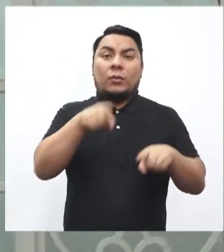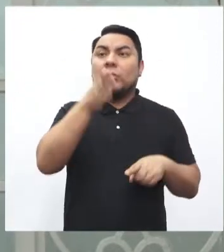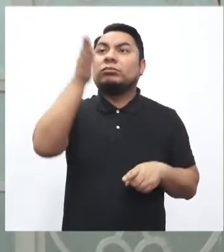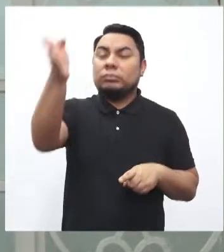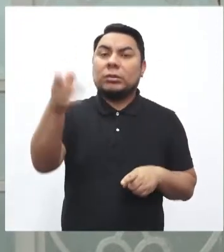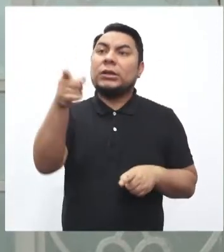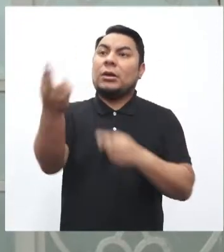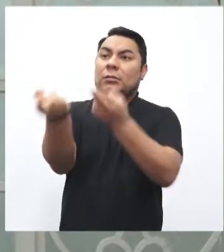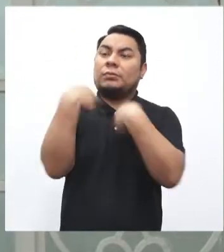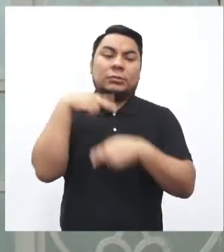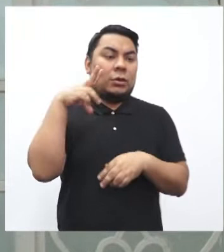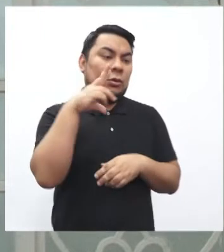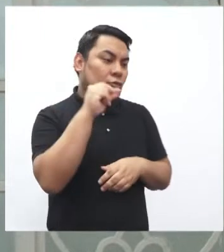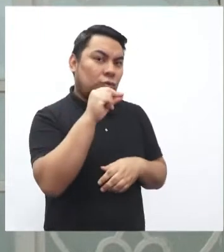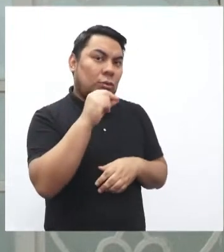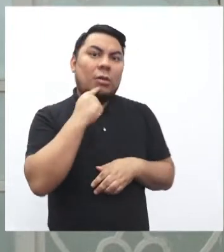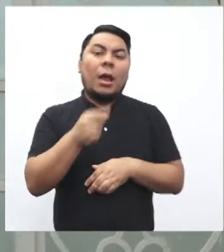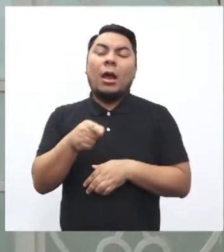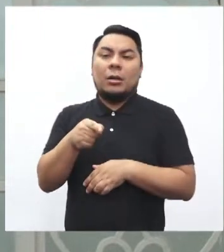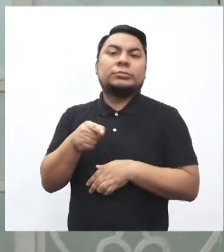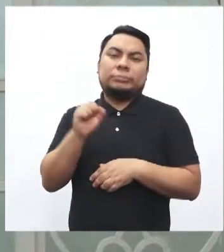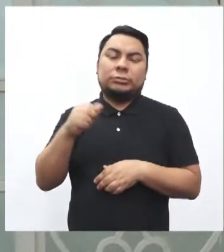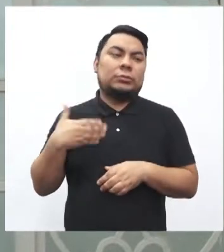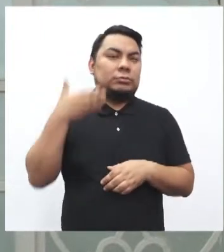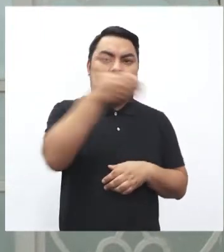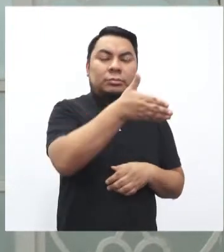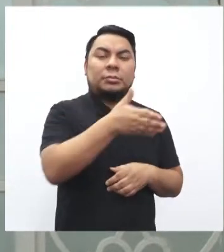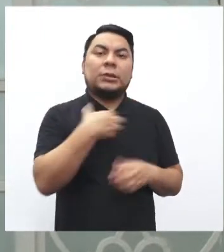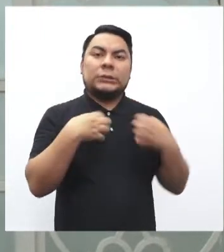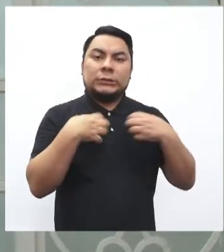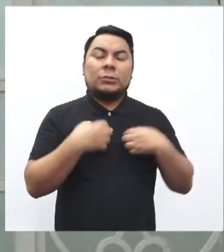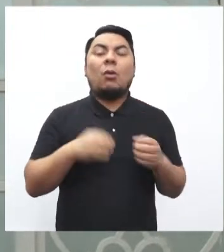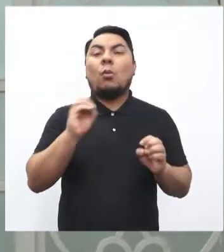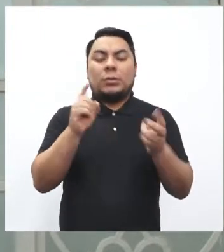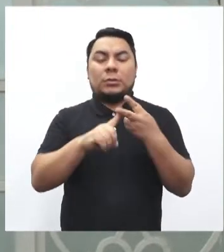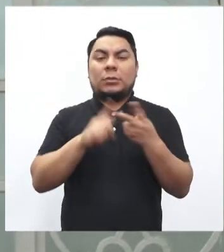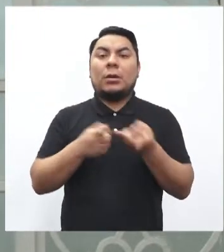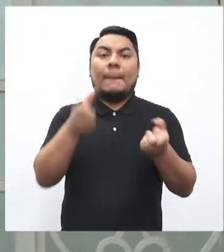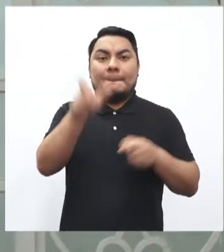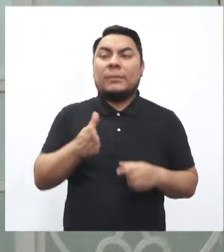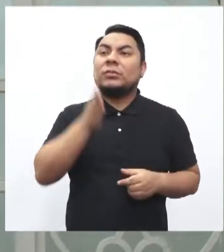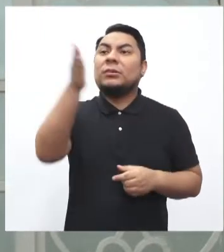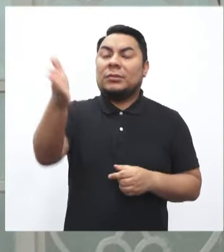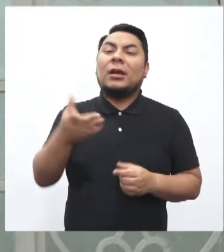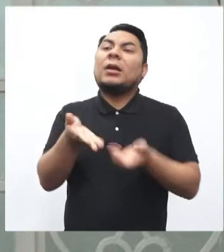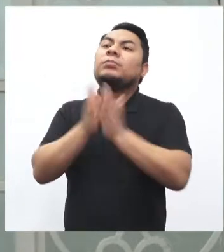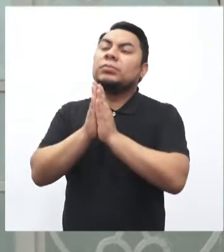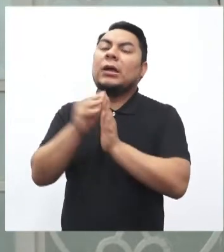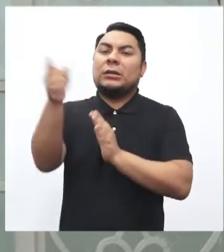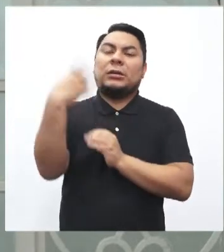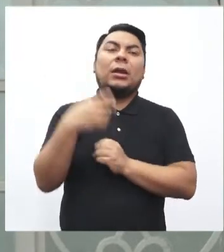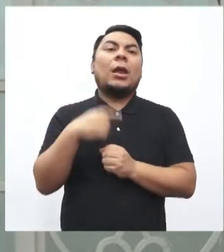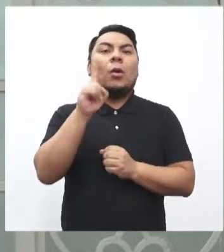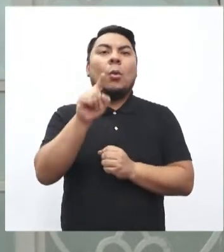recibiste la respuesta denegatoria. En otro supuesto, si es que una persona presenta una solicitud y transcurren los 10 días hábiles